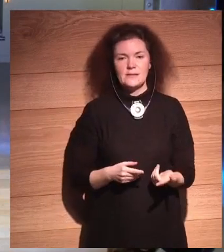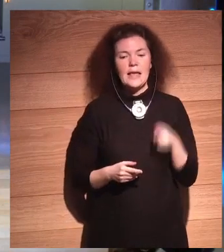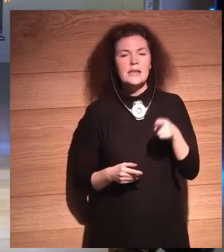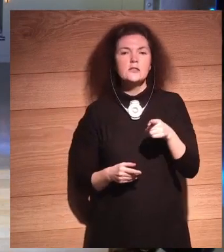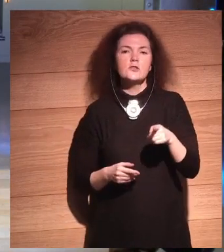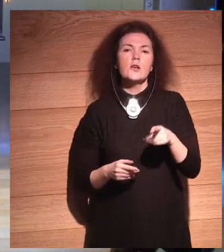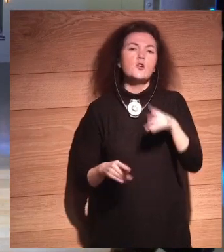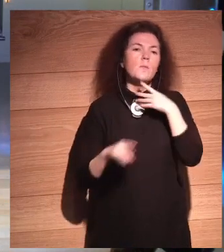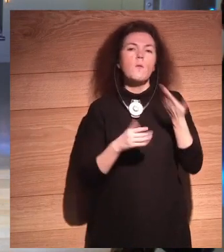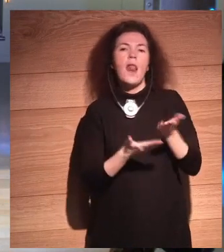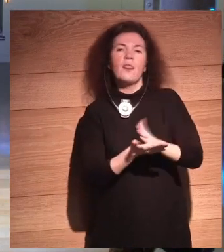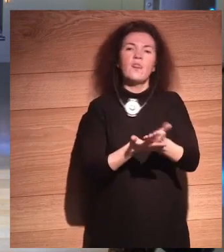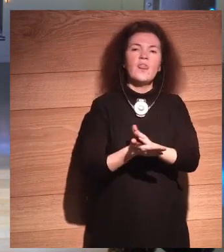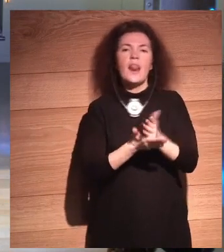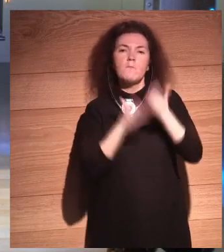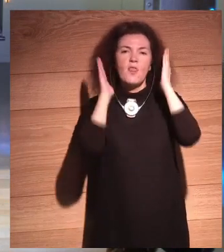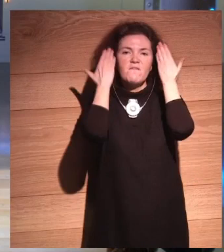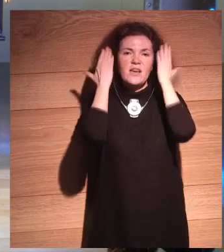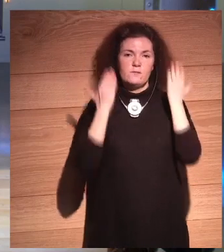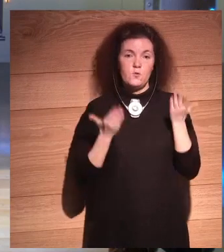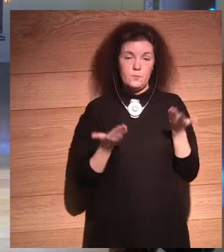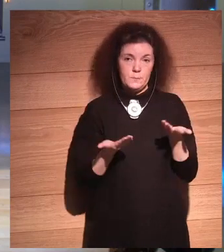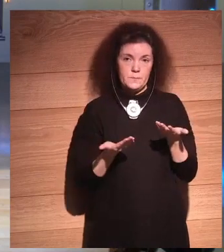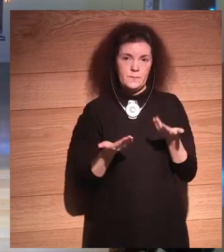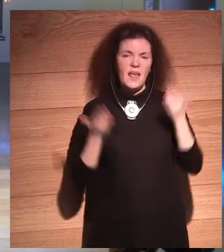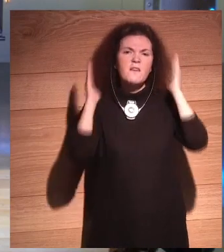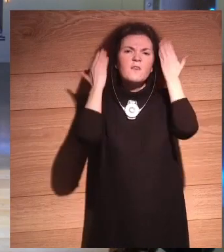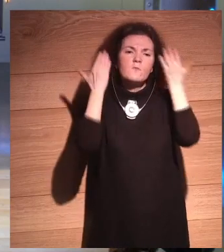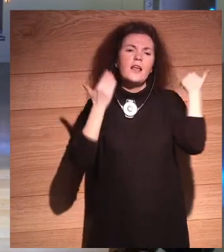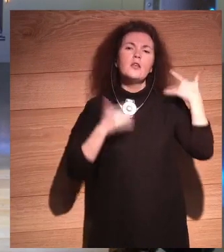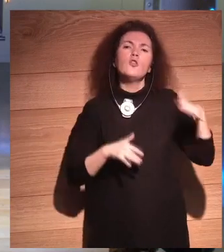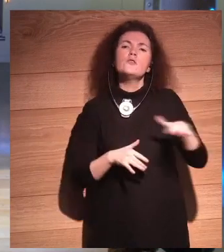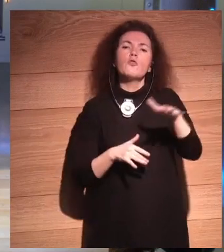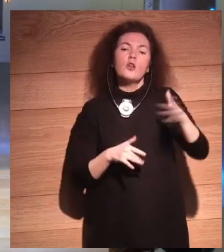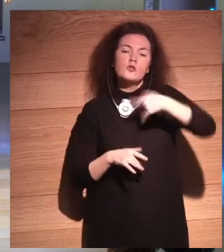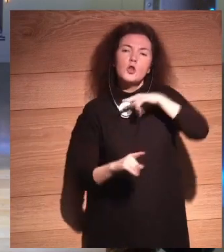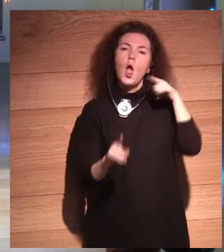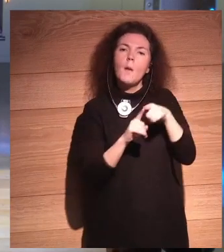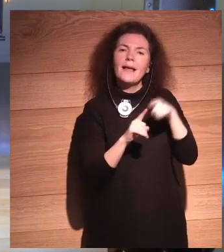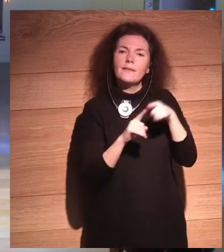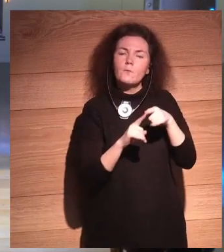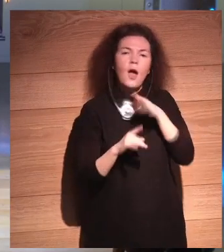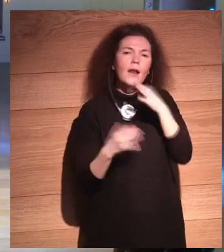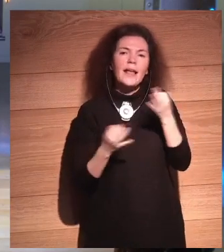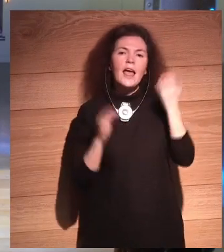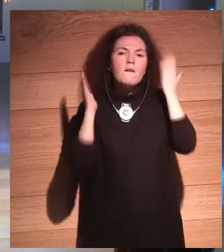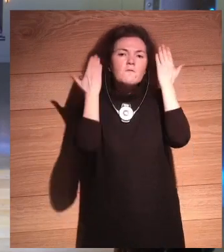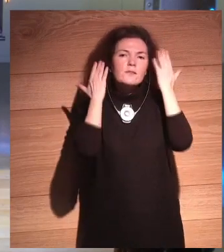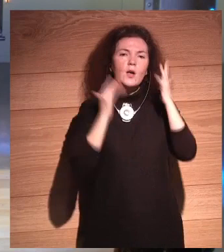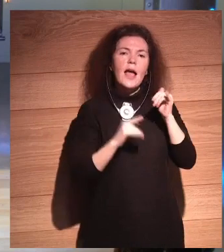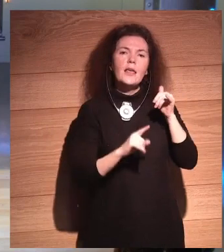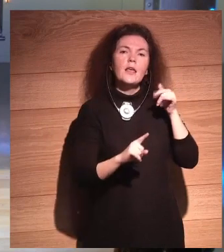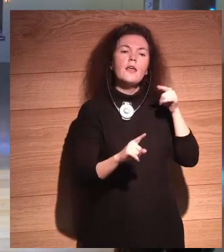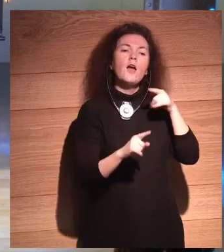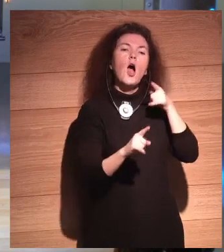es lo que se llama el dilema de Facebook. Facebook era un sitio en el que nosotros teníamos un propósito, y ahora se ha convertido en algo que tiene su propio